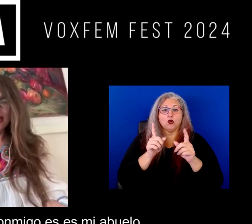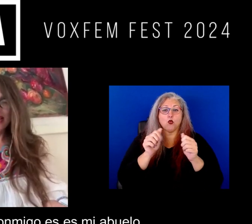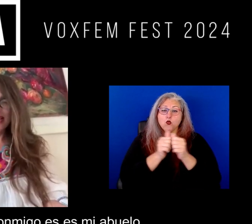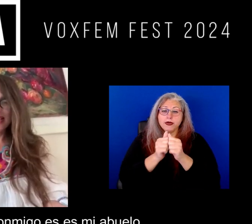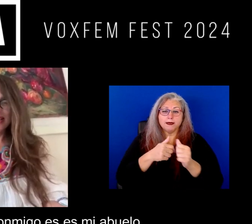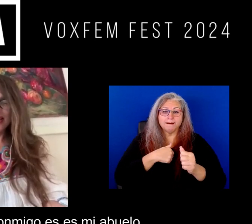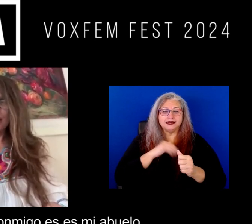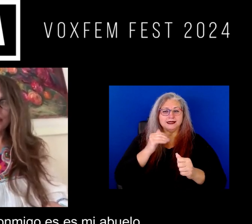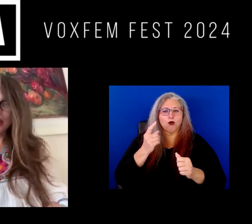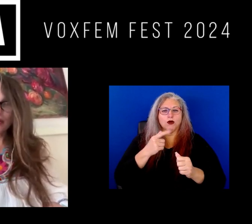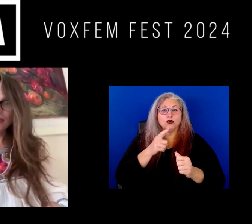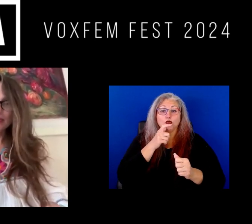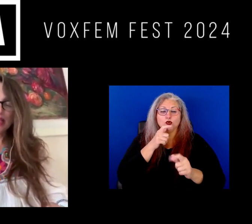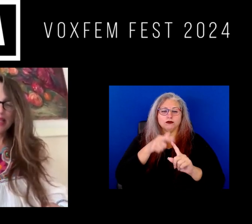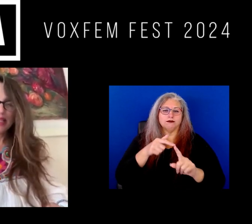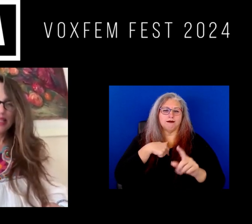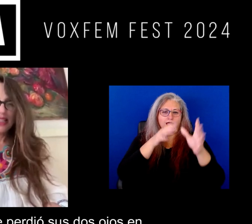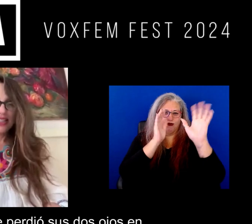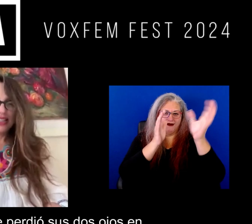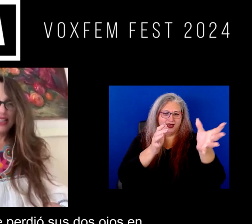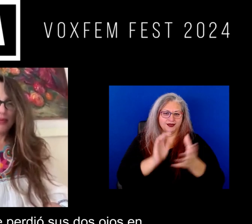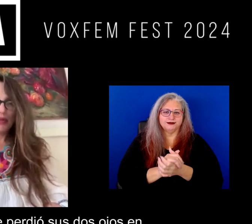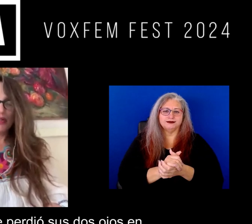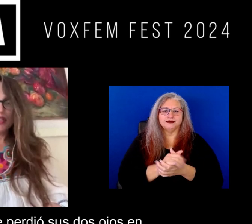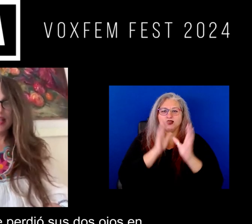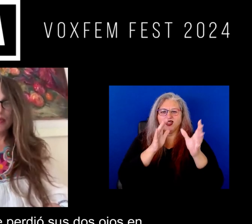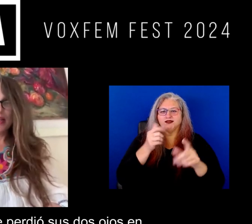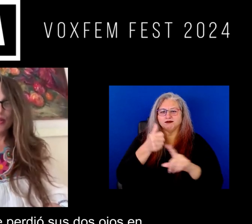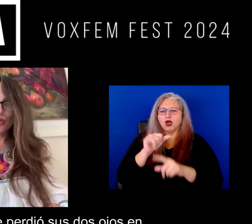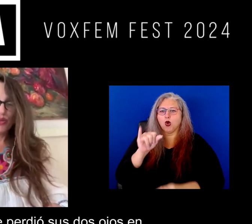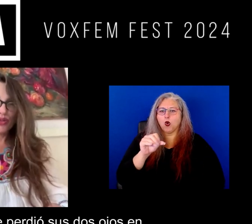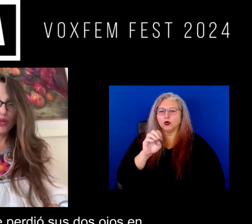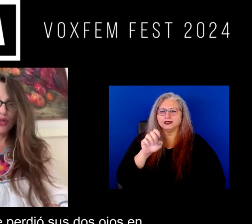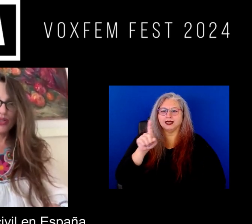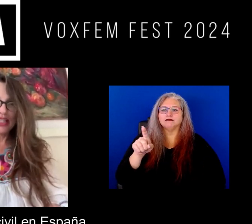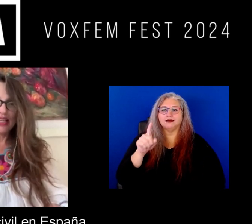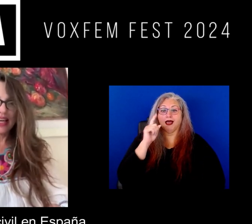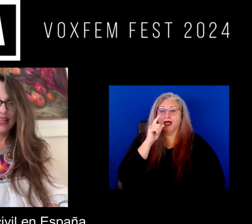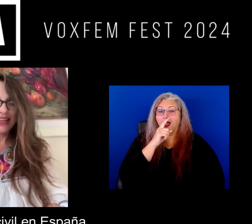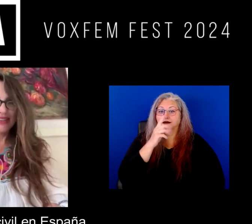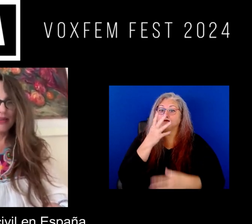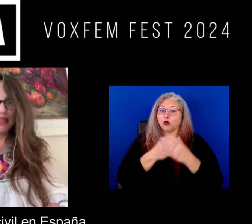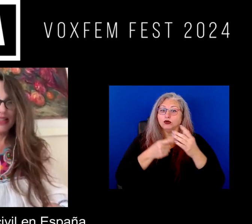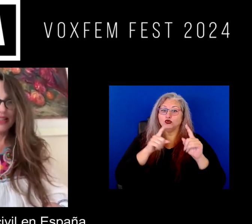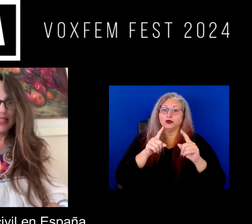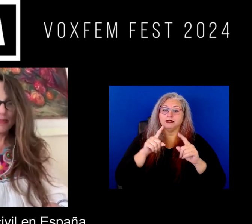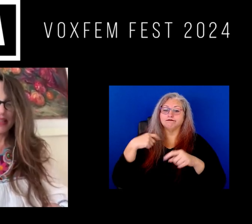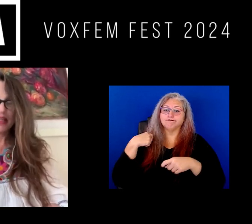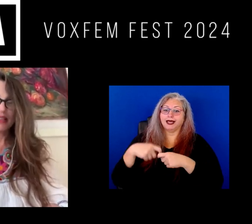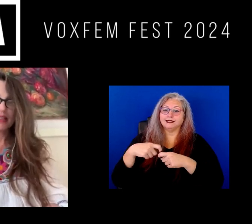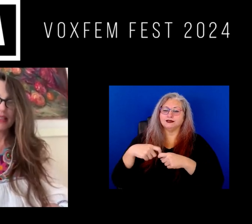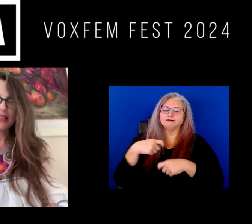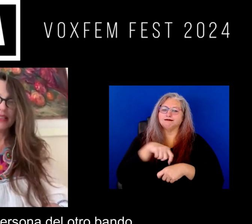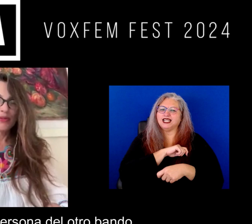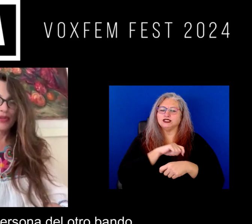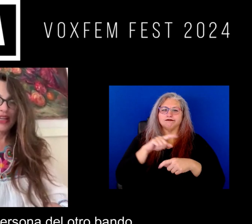es mi abuelo. Mi abuelo José que perdió sus dos ojos en la guerra civil en España